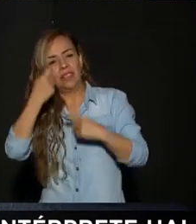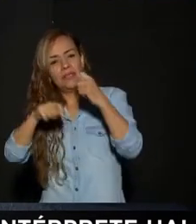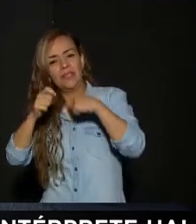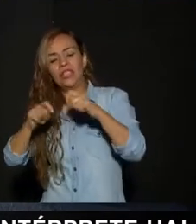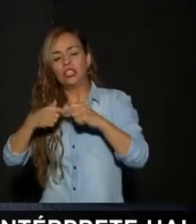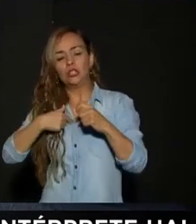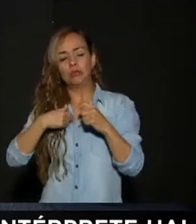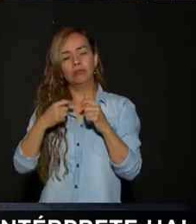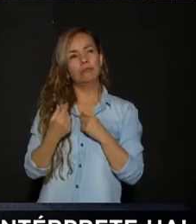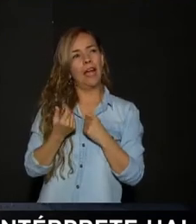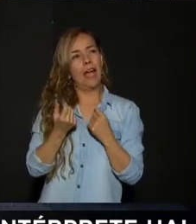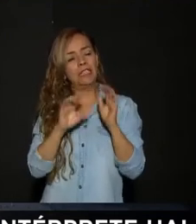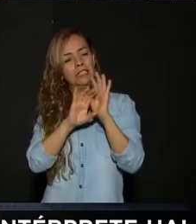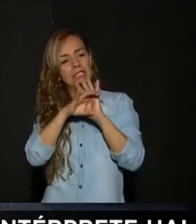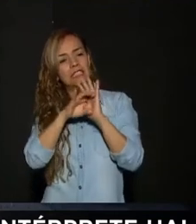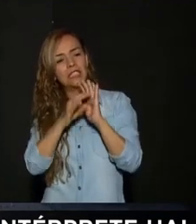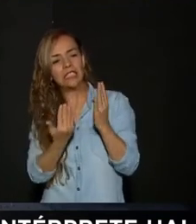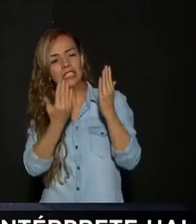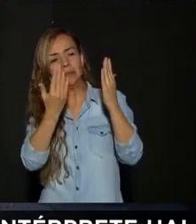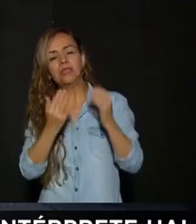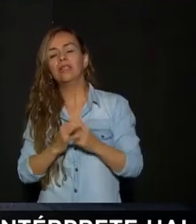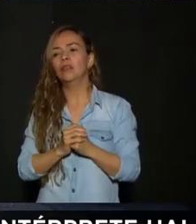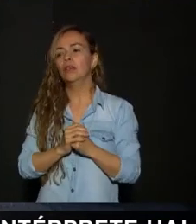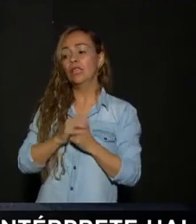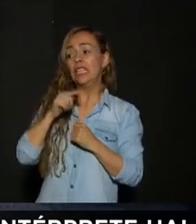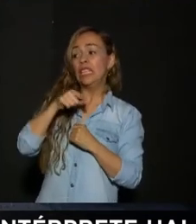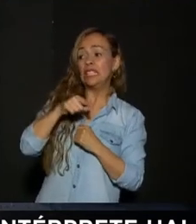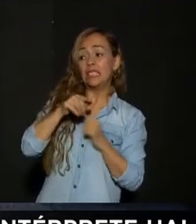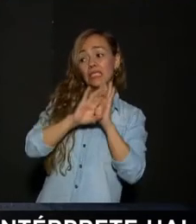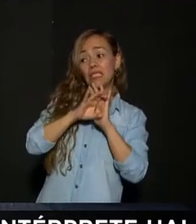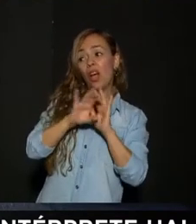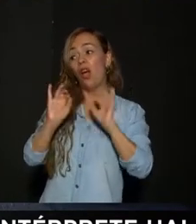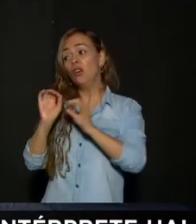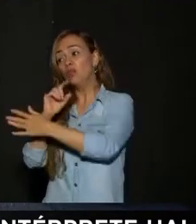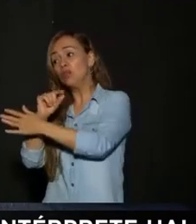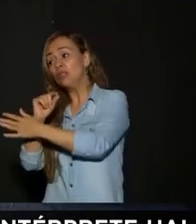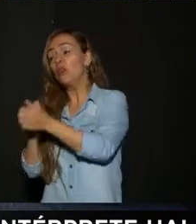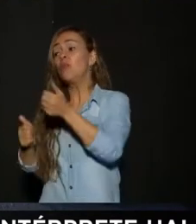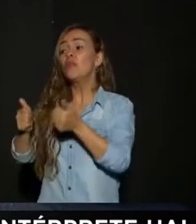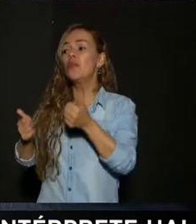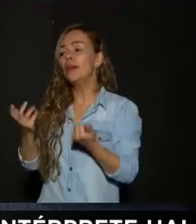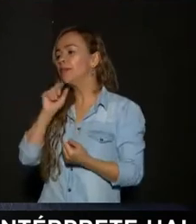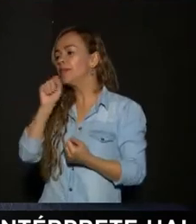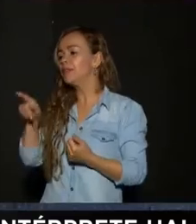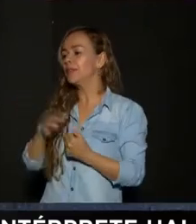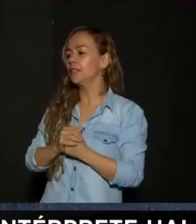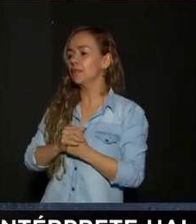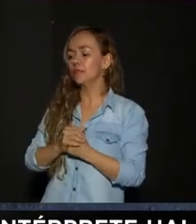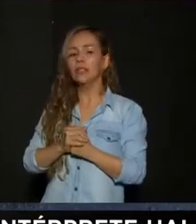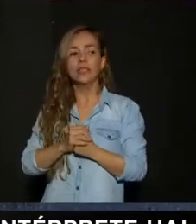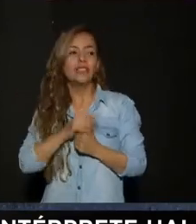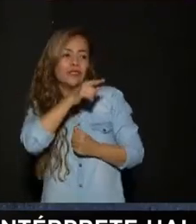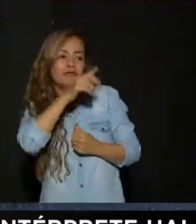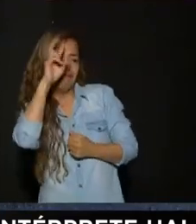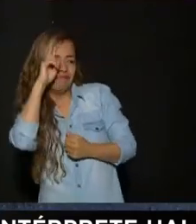apoyo Como para etiquetar A las personas Entonces ¿Es Twitter cuál? Como tú dices Uno habla de lo que Uno más